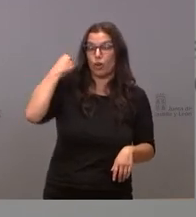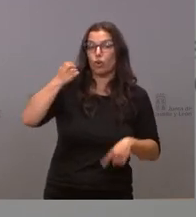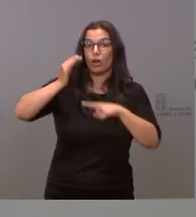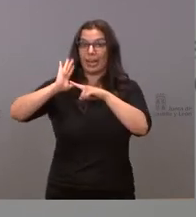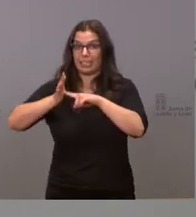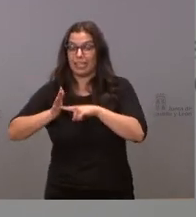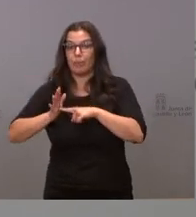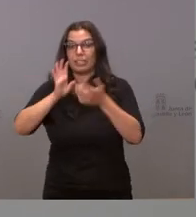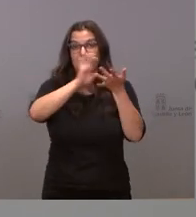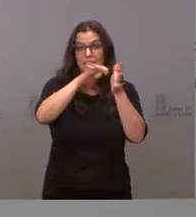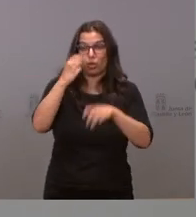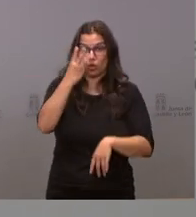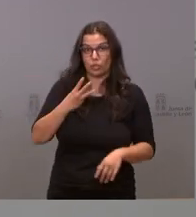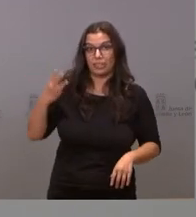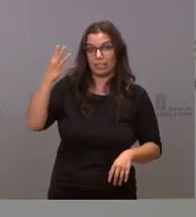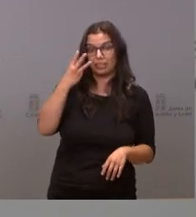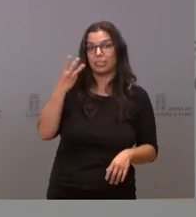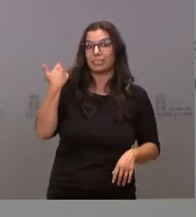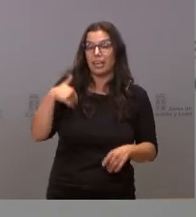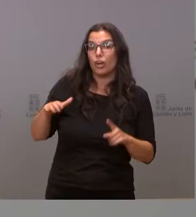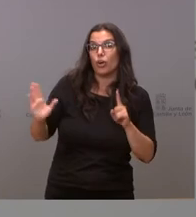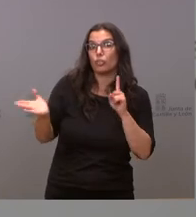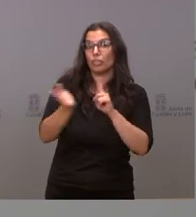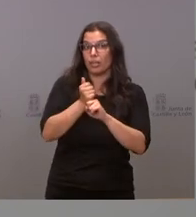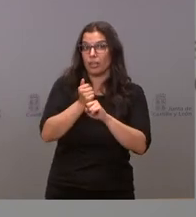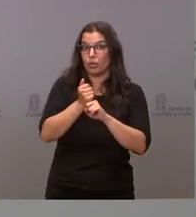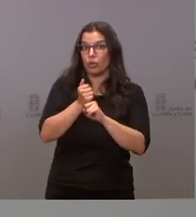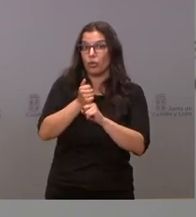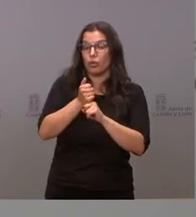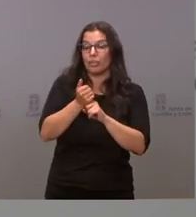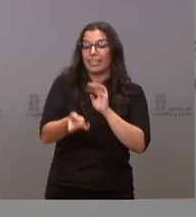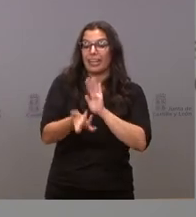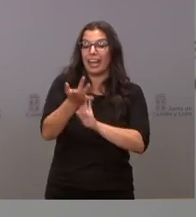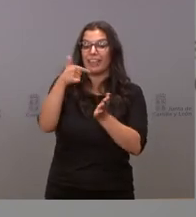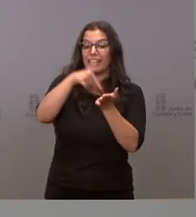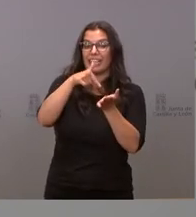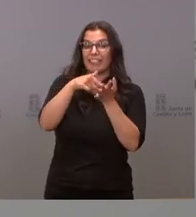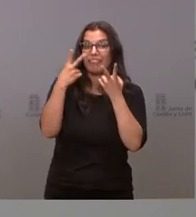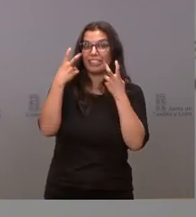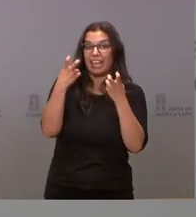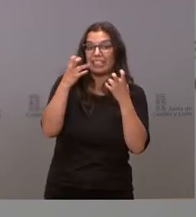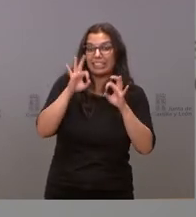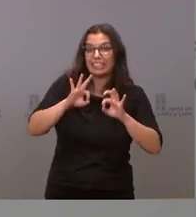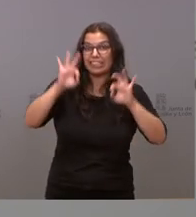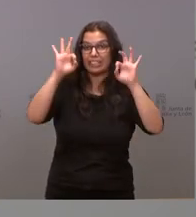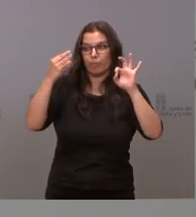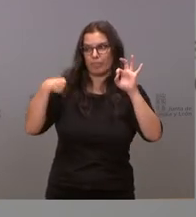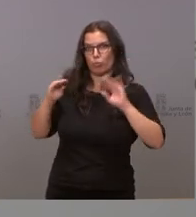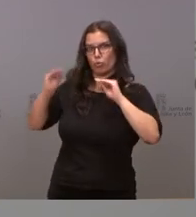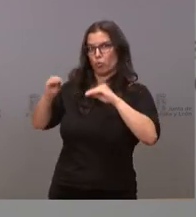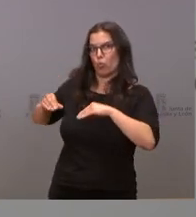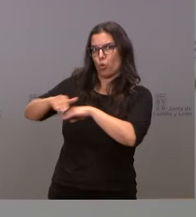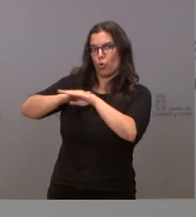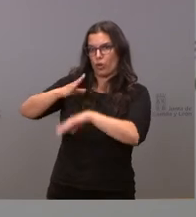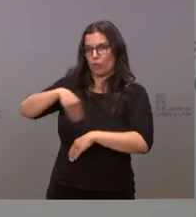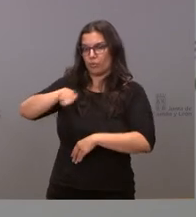Mancha y Castilla y León, que haya una fiscalidad diferenciada por parte del Estado a las provincias